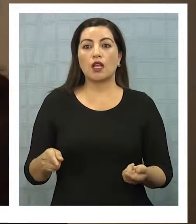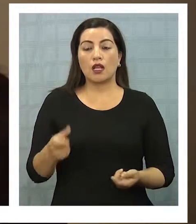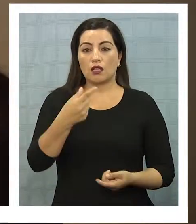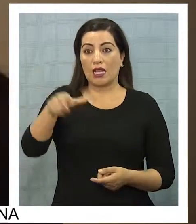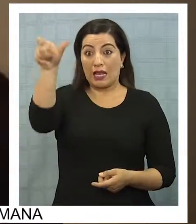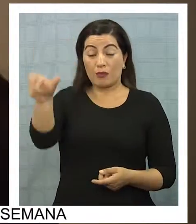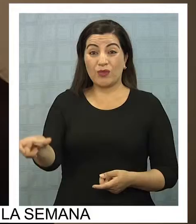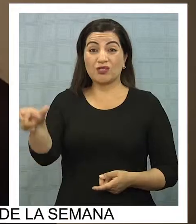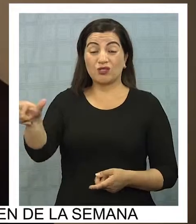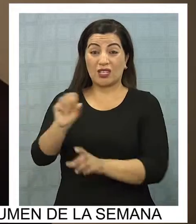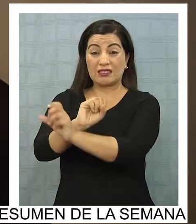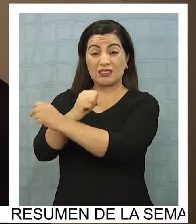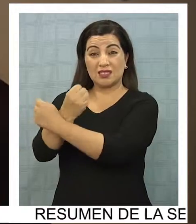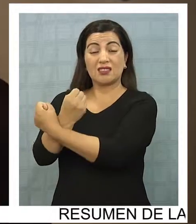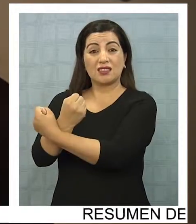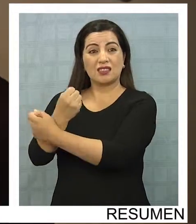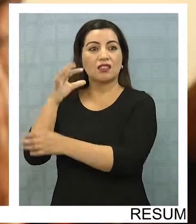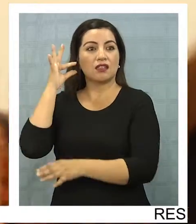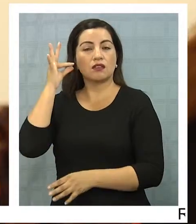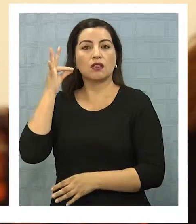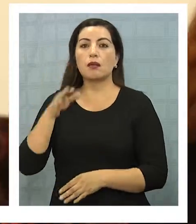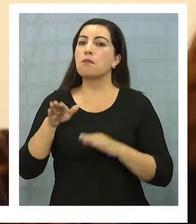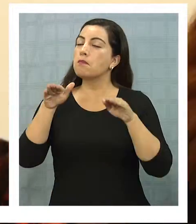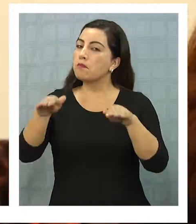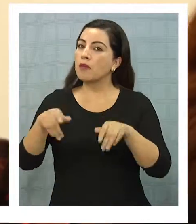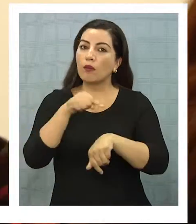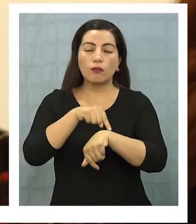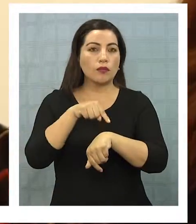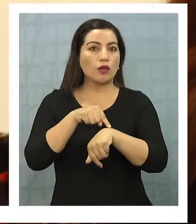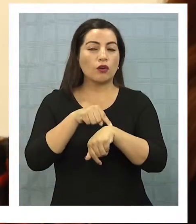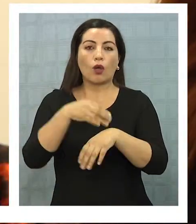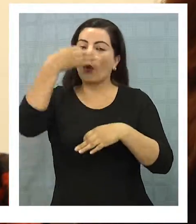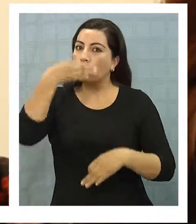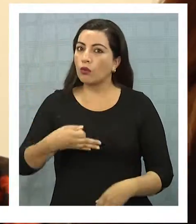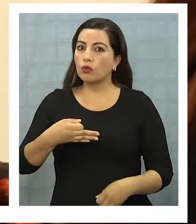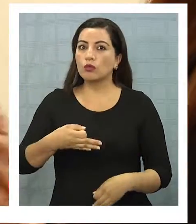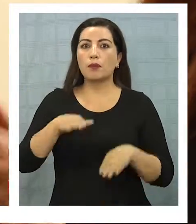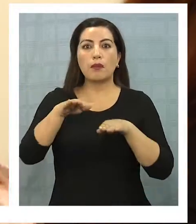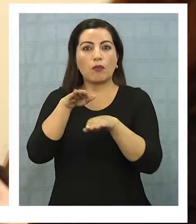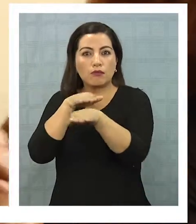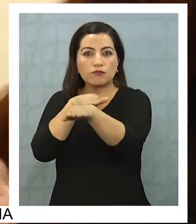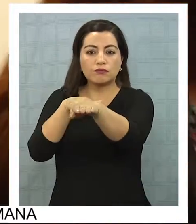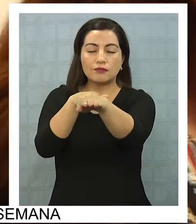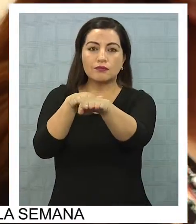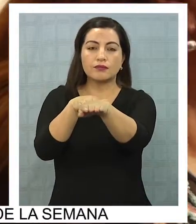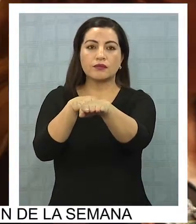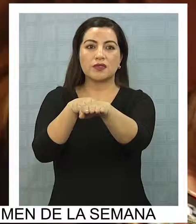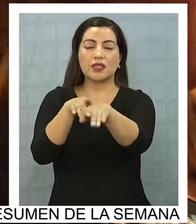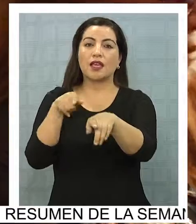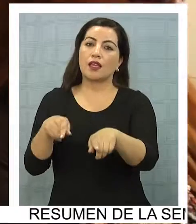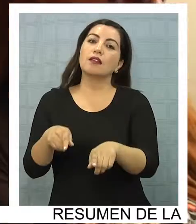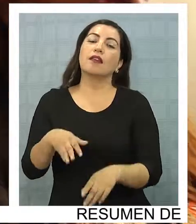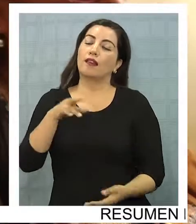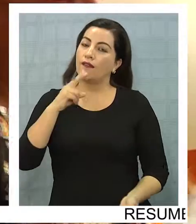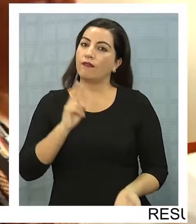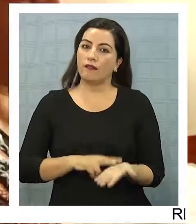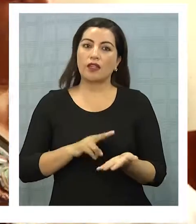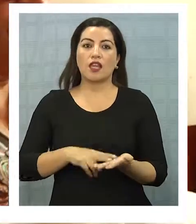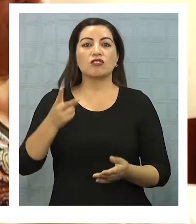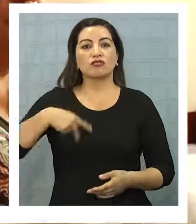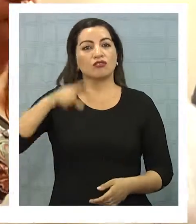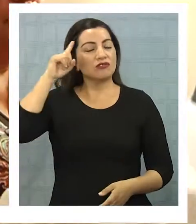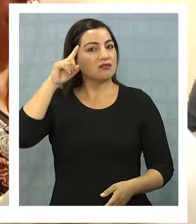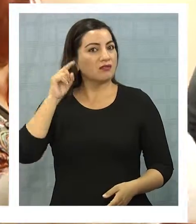imputada, quien transitaba también a esa misma hora por la misma dirección, debido a que efectivamente se pudo